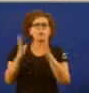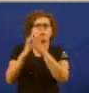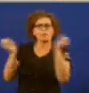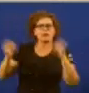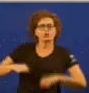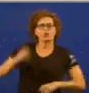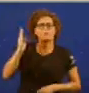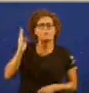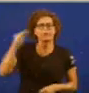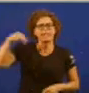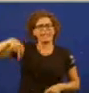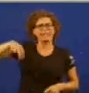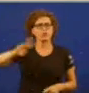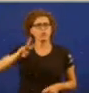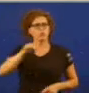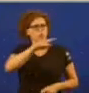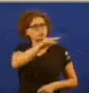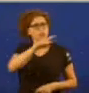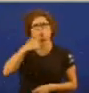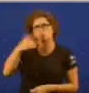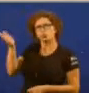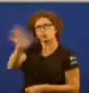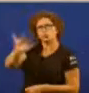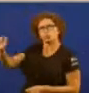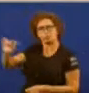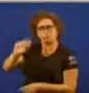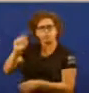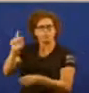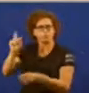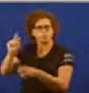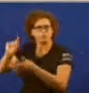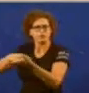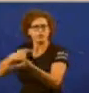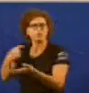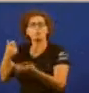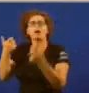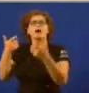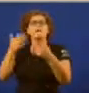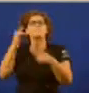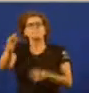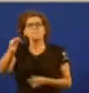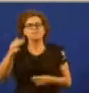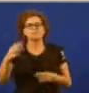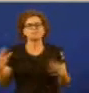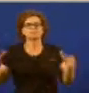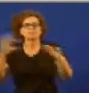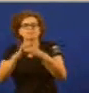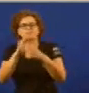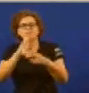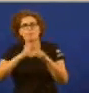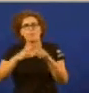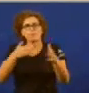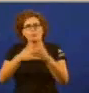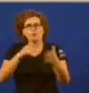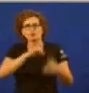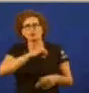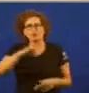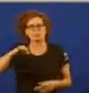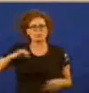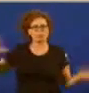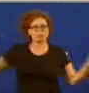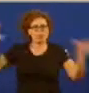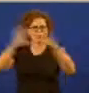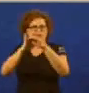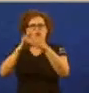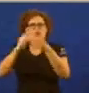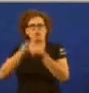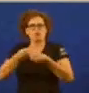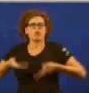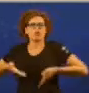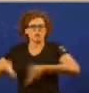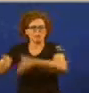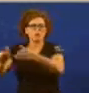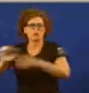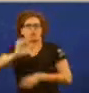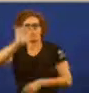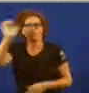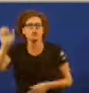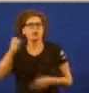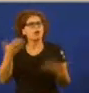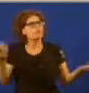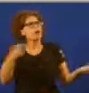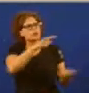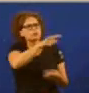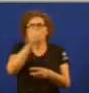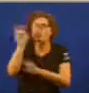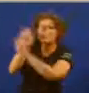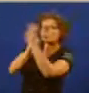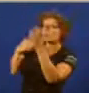das explotacións ainda estamos agardando vos te prometeu que a xunta ia financiar que fixo para conseguir un trato